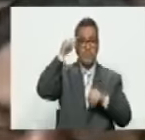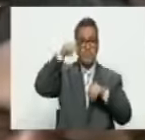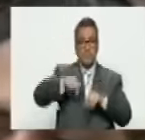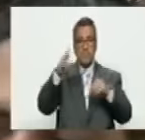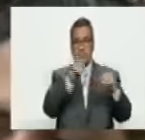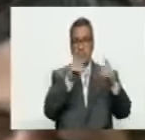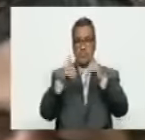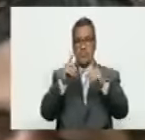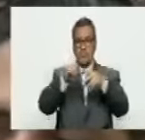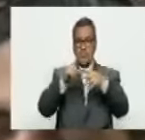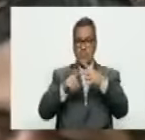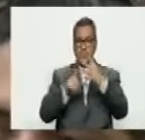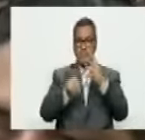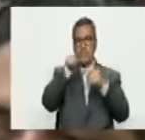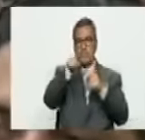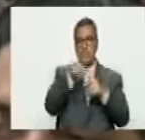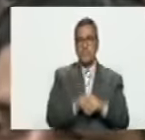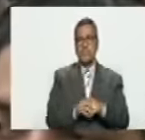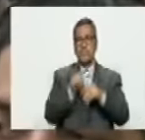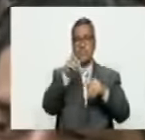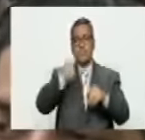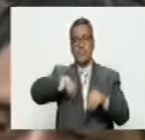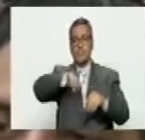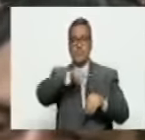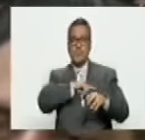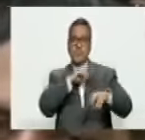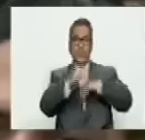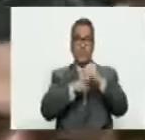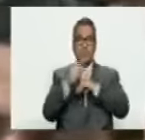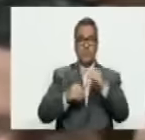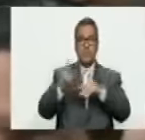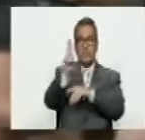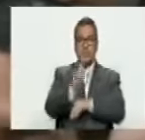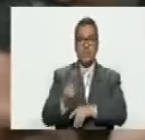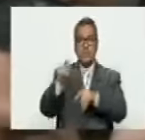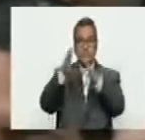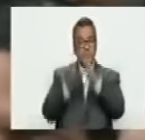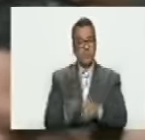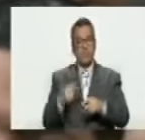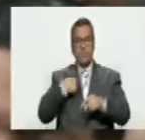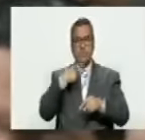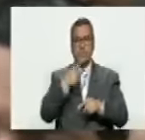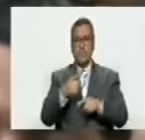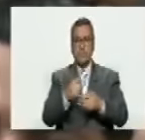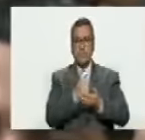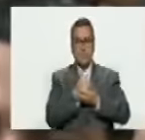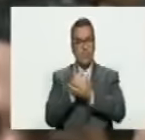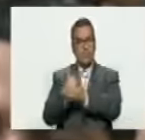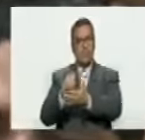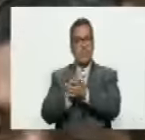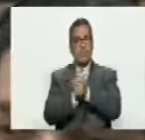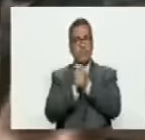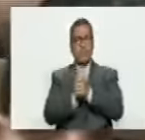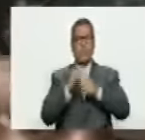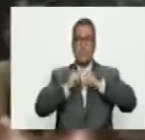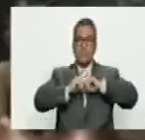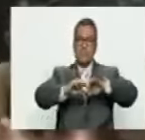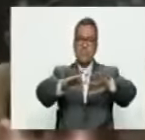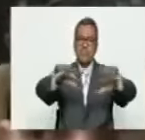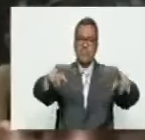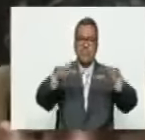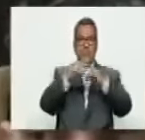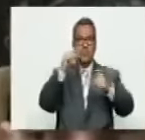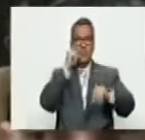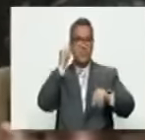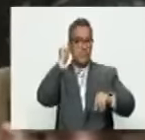discusión algo es eso lo que nosotros somos como humanidad por eso pedimos la solidaridad desplegarnos todas y